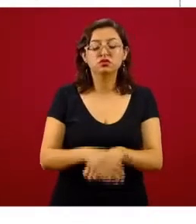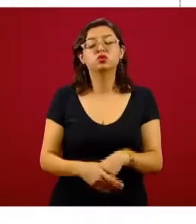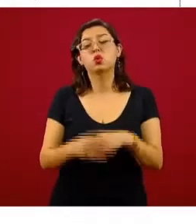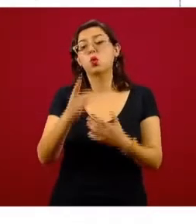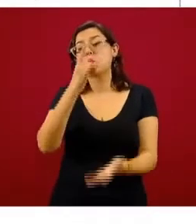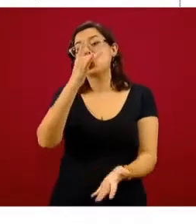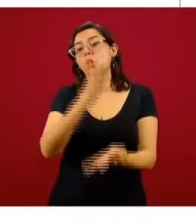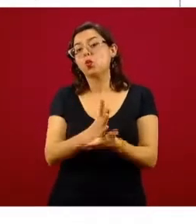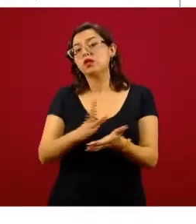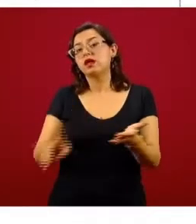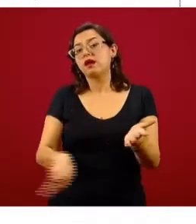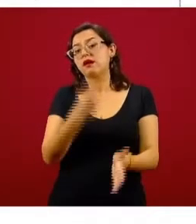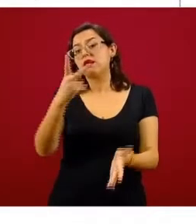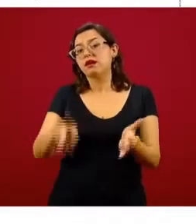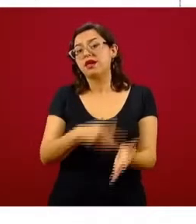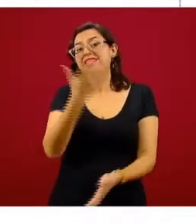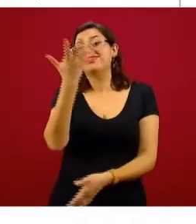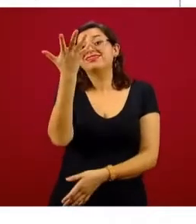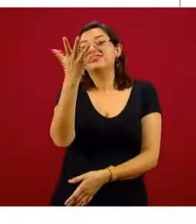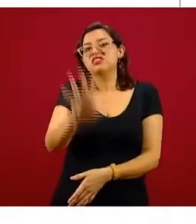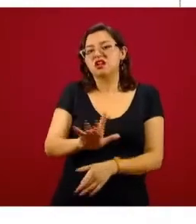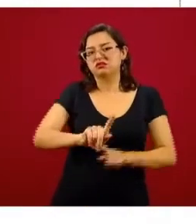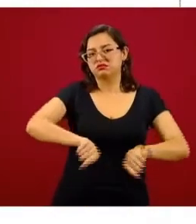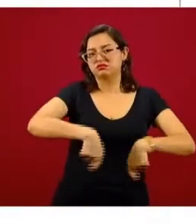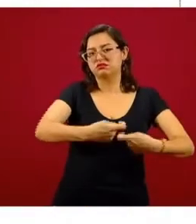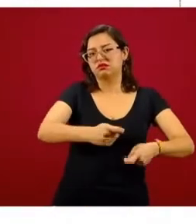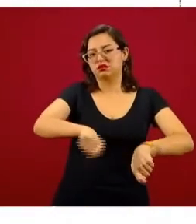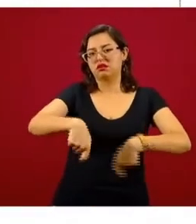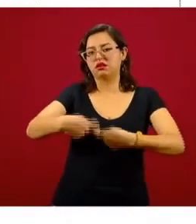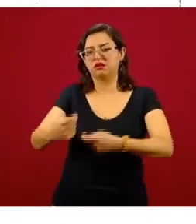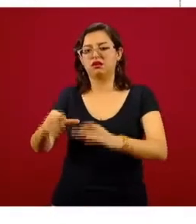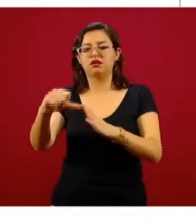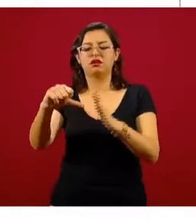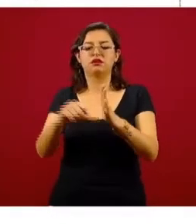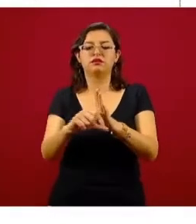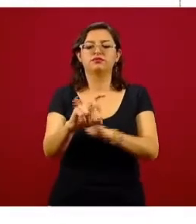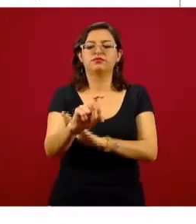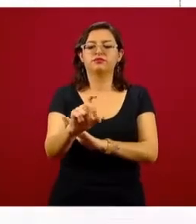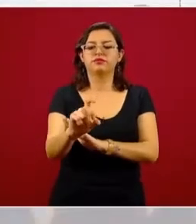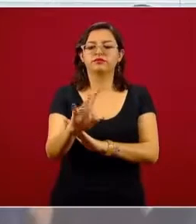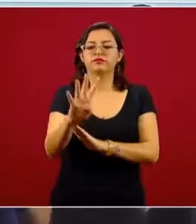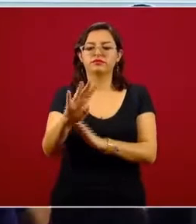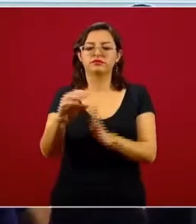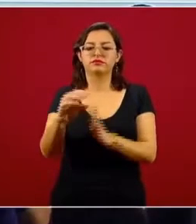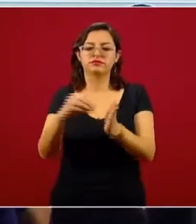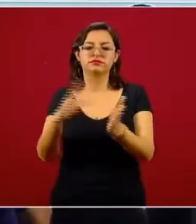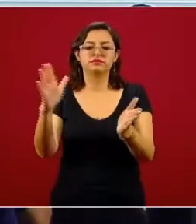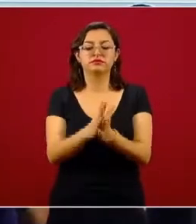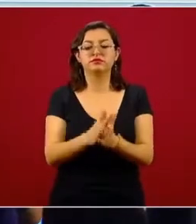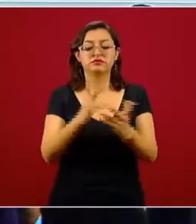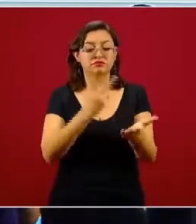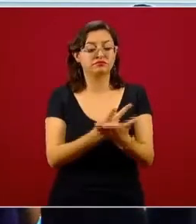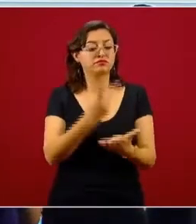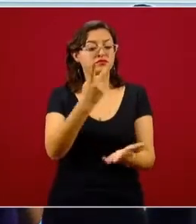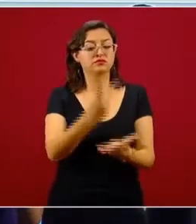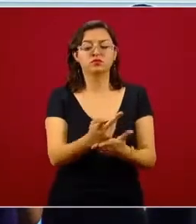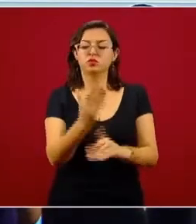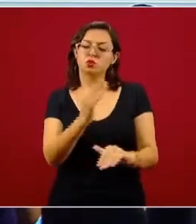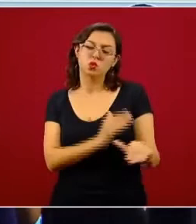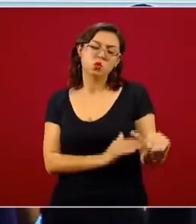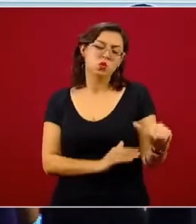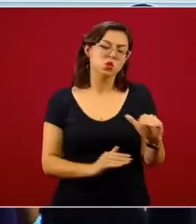ocasiones y, como les decía, en el artículo 34 establece que es la más alta presea que se otorga